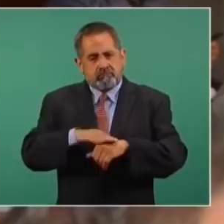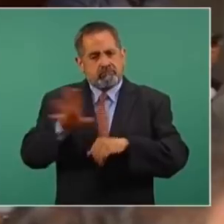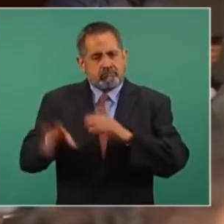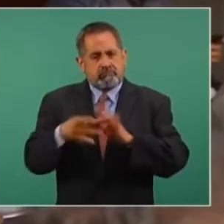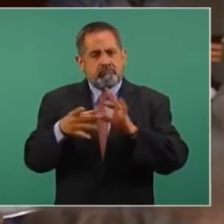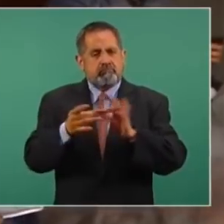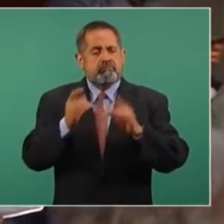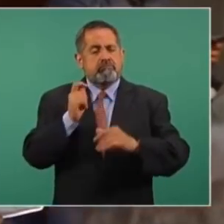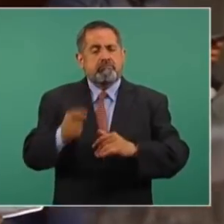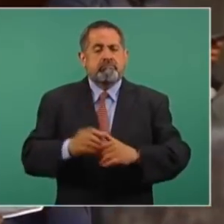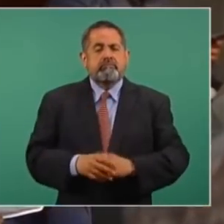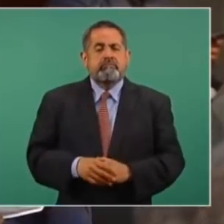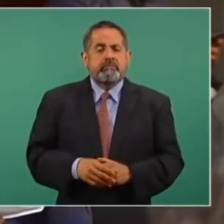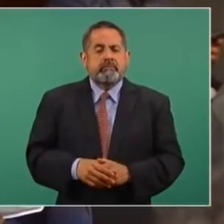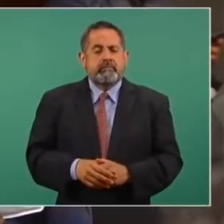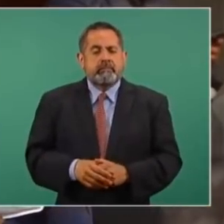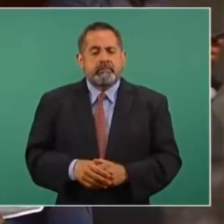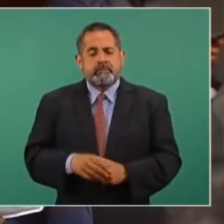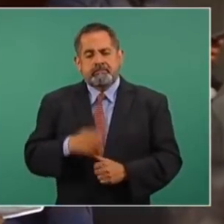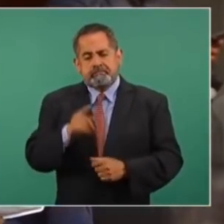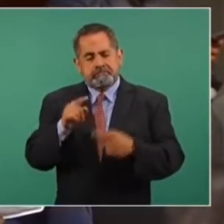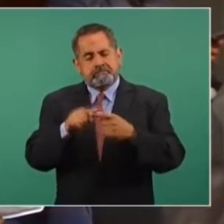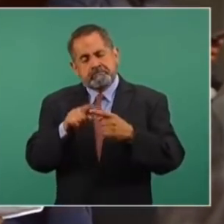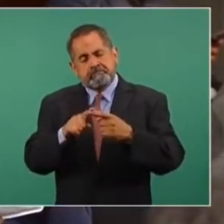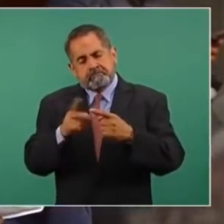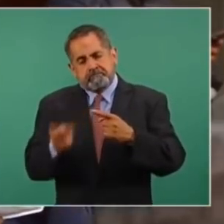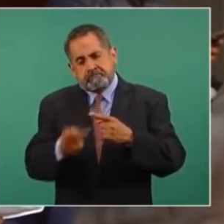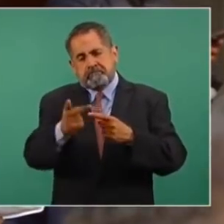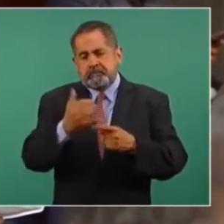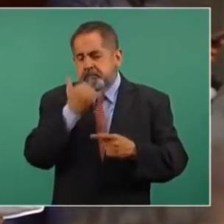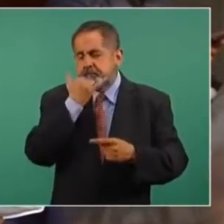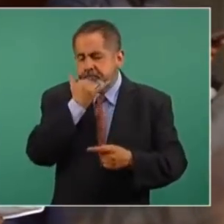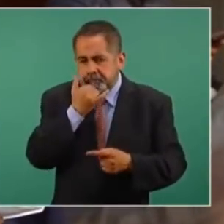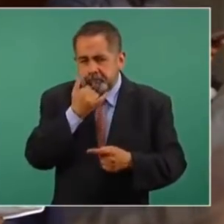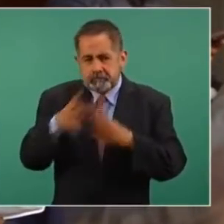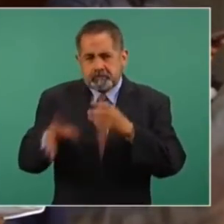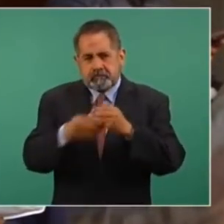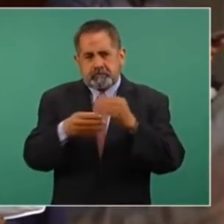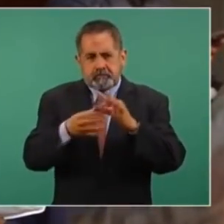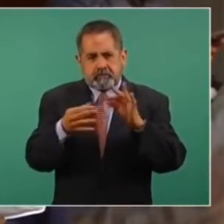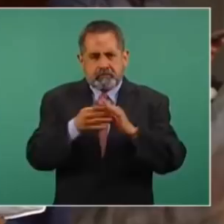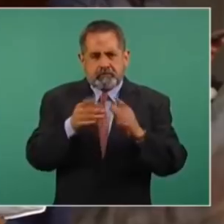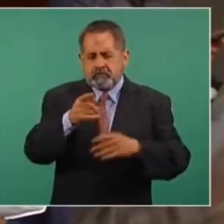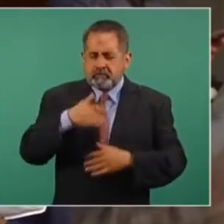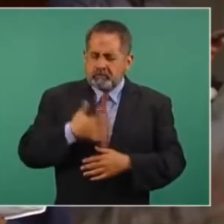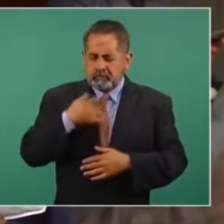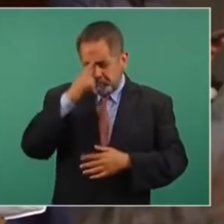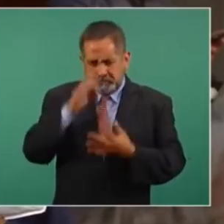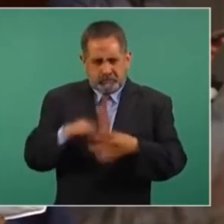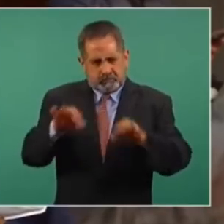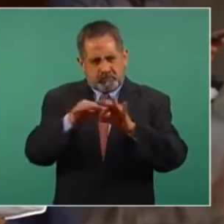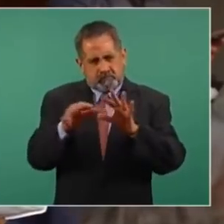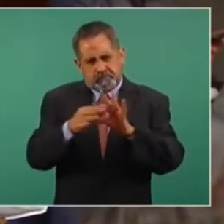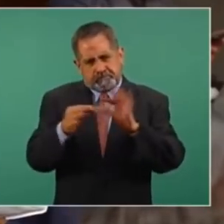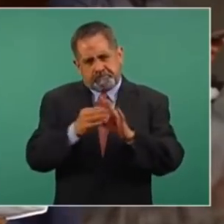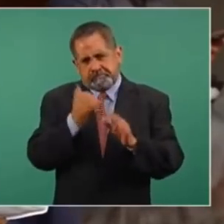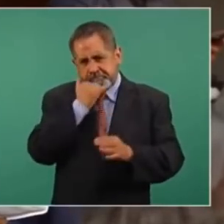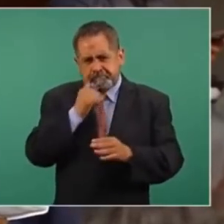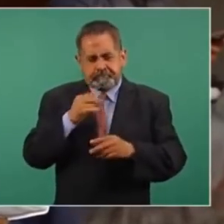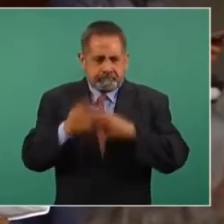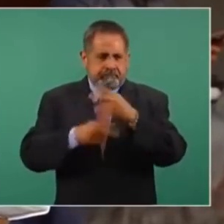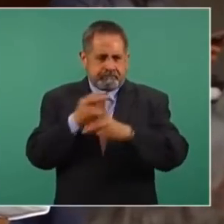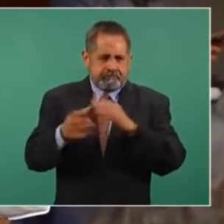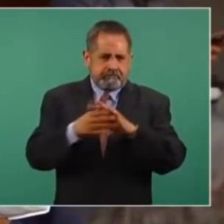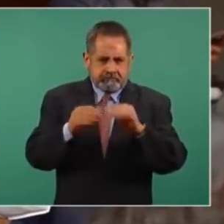esto y abordar lo siguiente, presidente. Perdón que haya hecho este contexto, pero me parecía importante dar